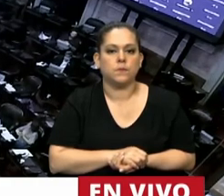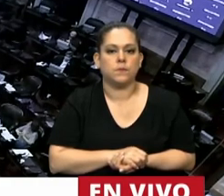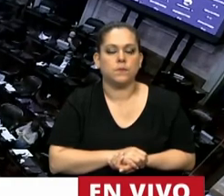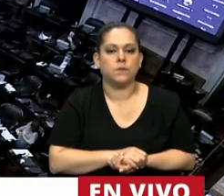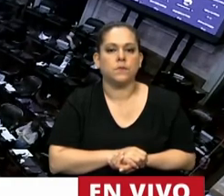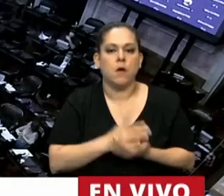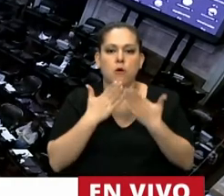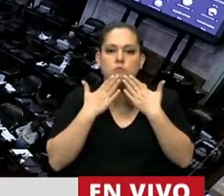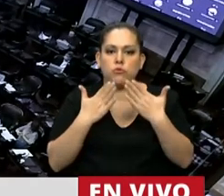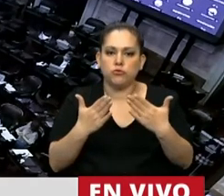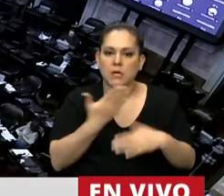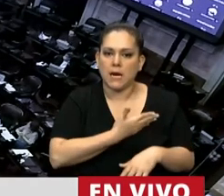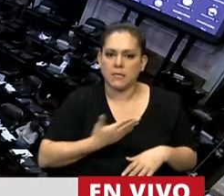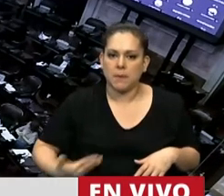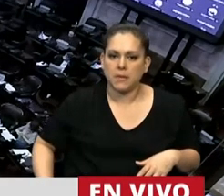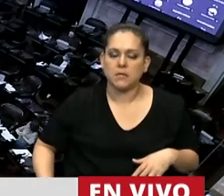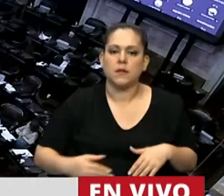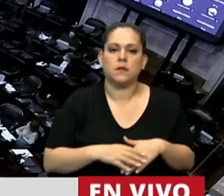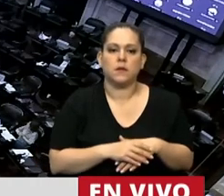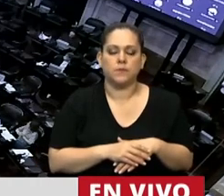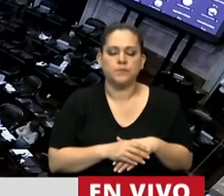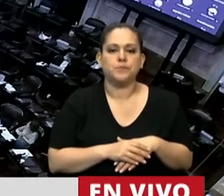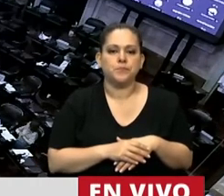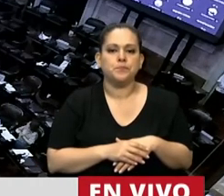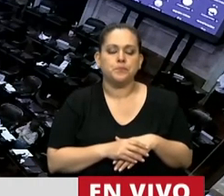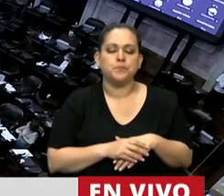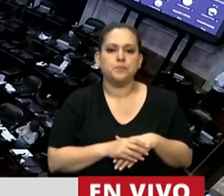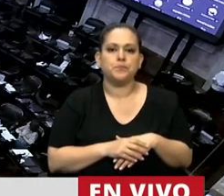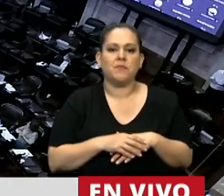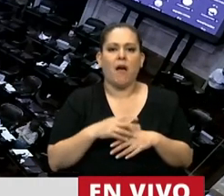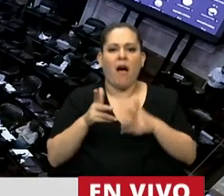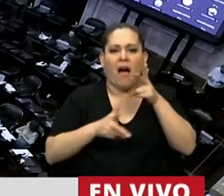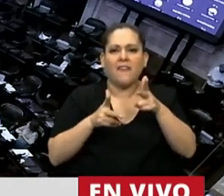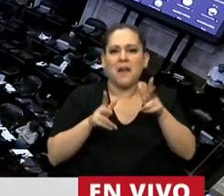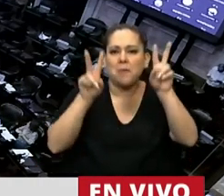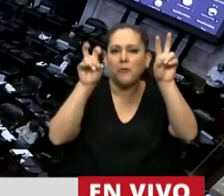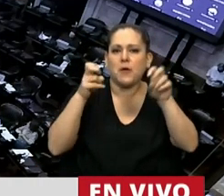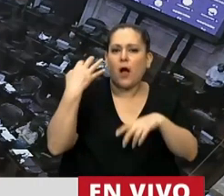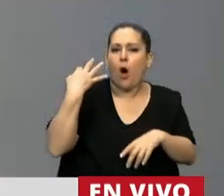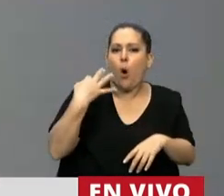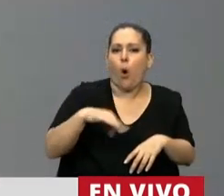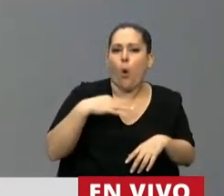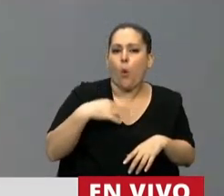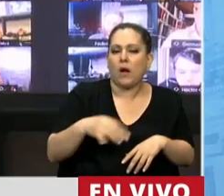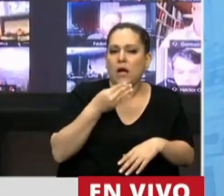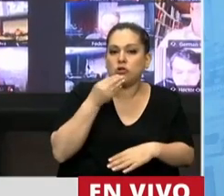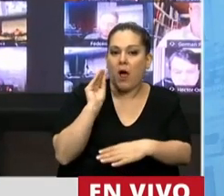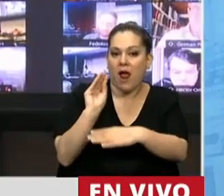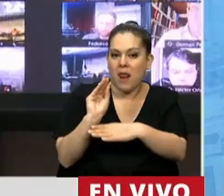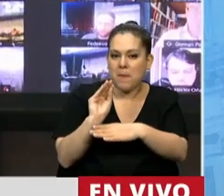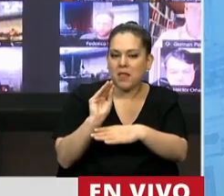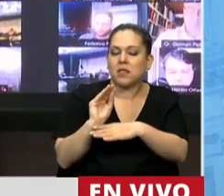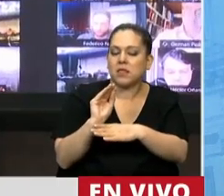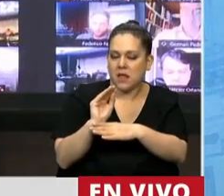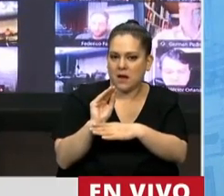Muchas gracias, señor presidente. Cuando hablamos de obligaciones alimentarias, nos tenemos